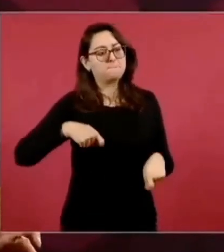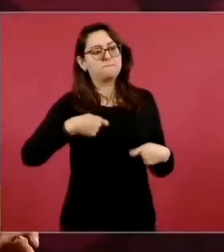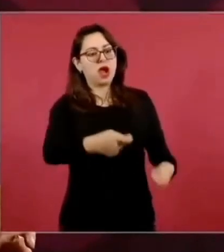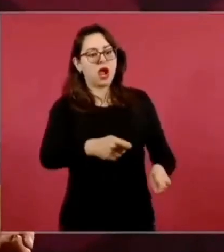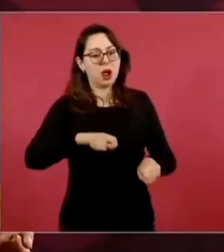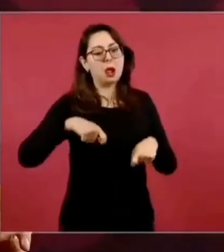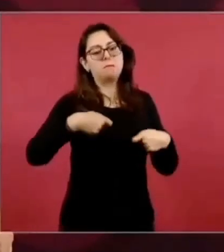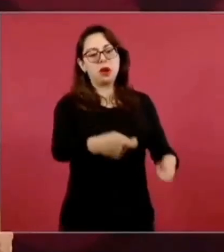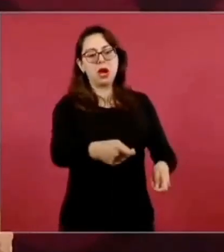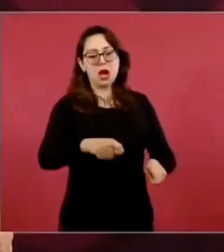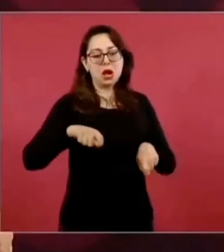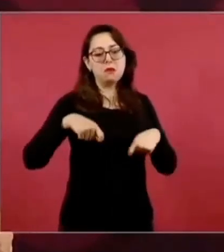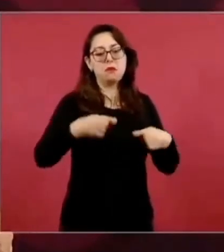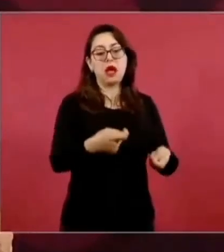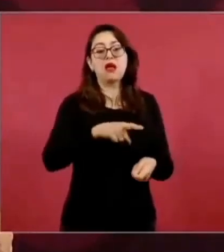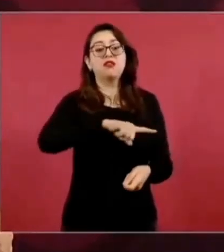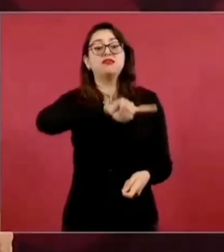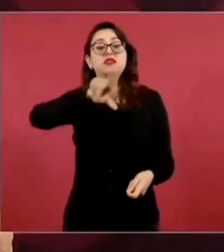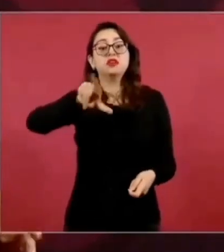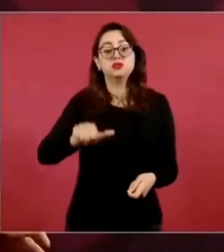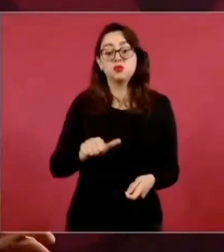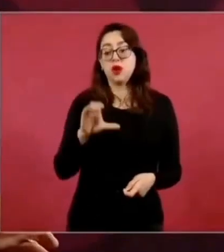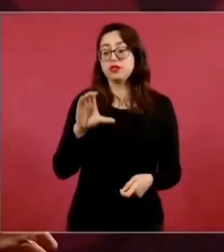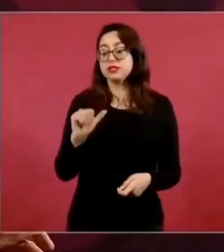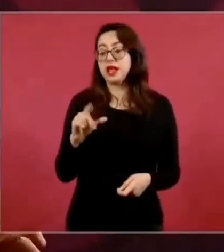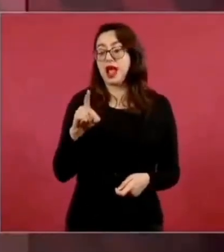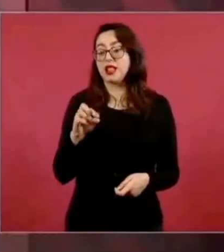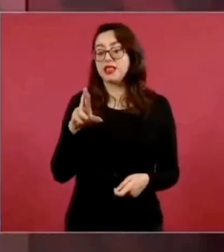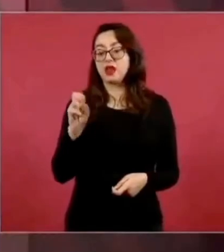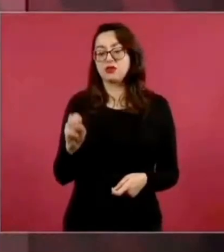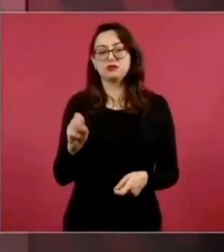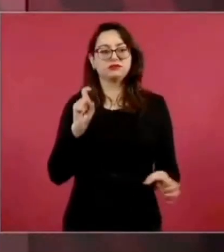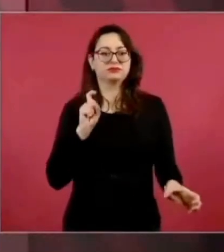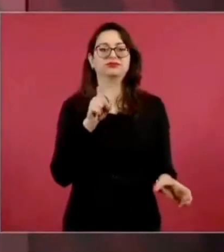Felipe Calderón, una empresa española